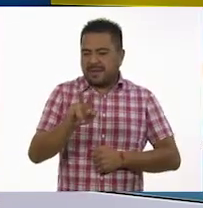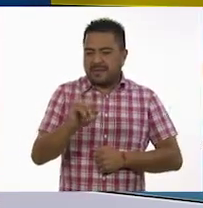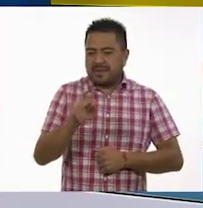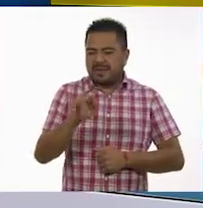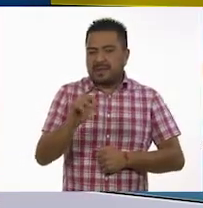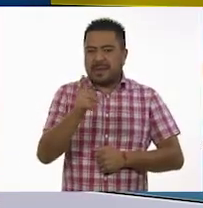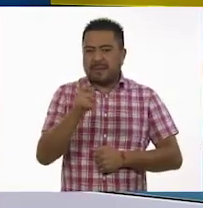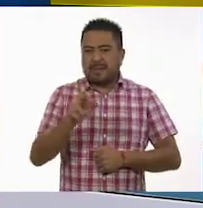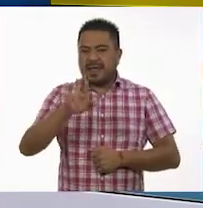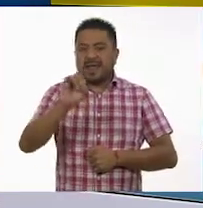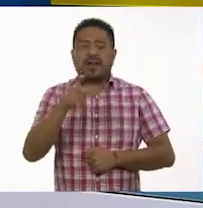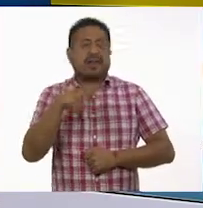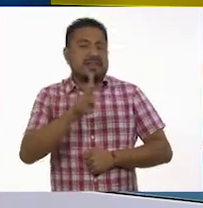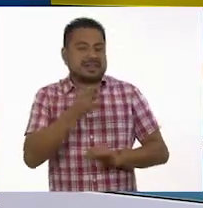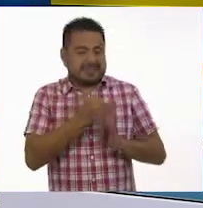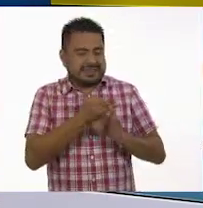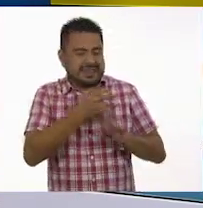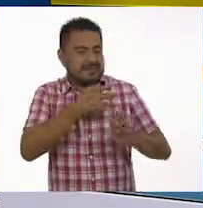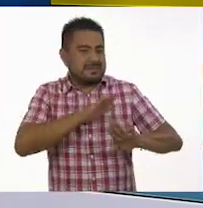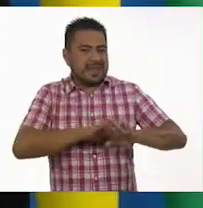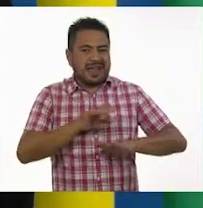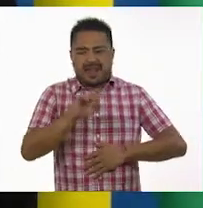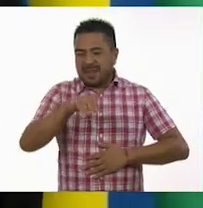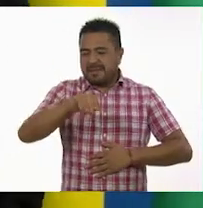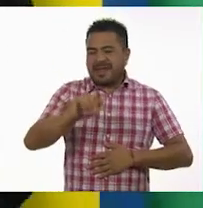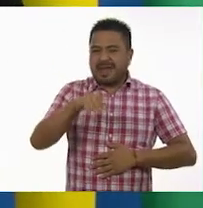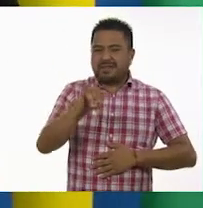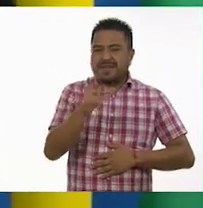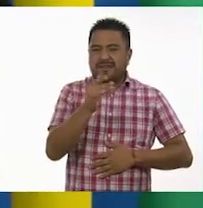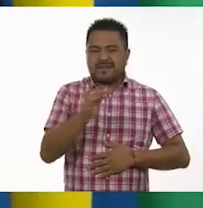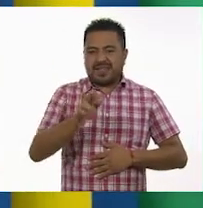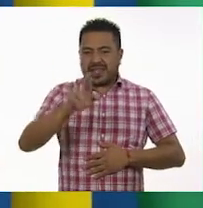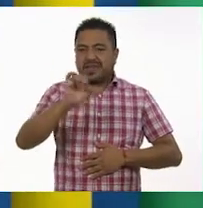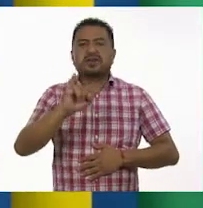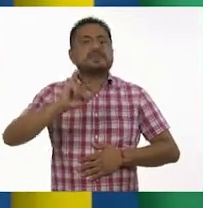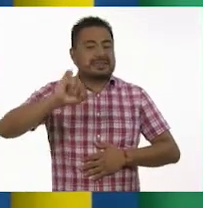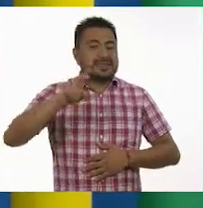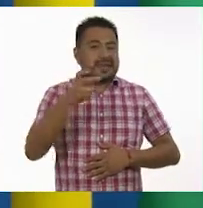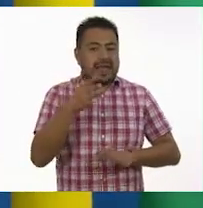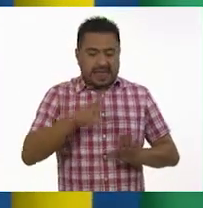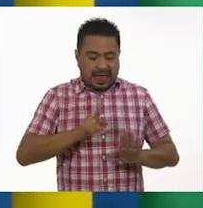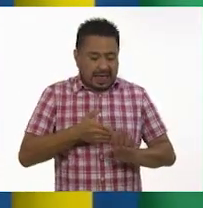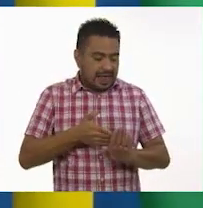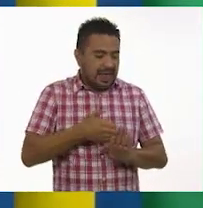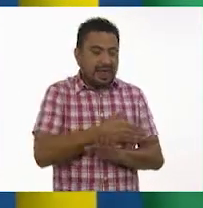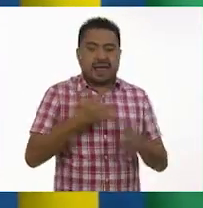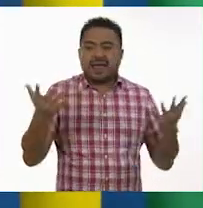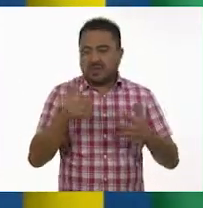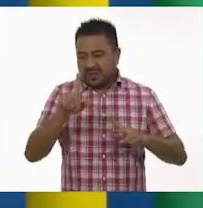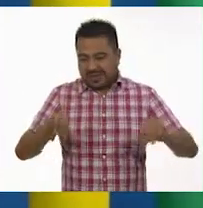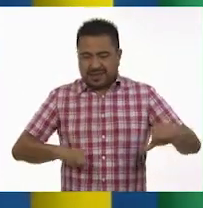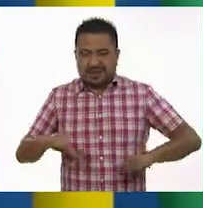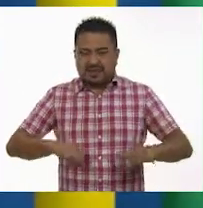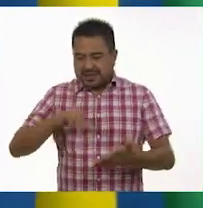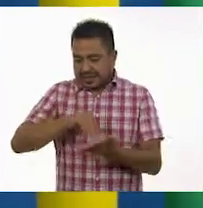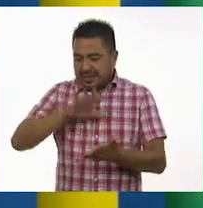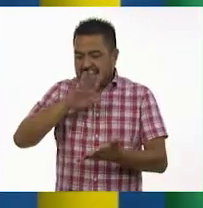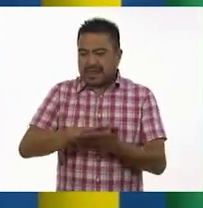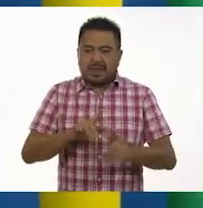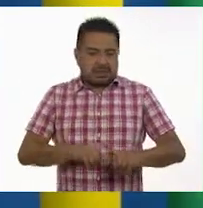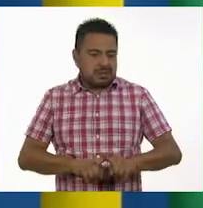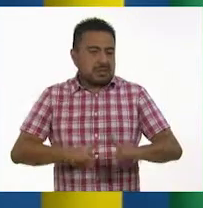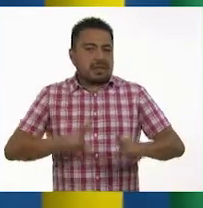maestro, que básicamente son los mamíferos, ¿verdad? Sí, pero antes haremos una actividad para confirmar las